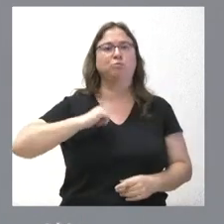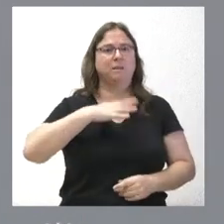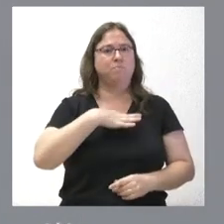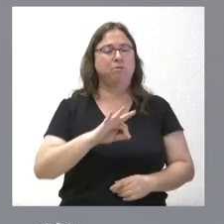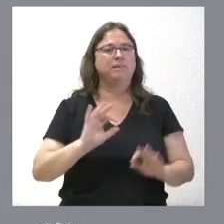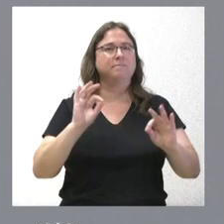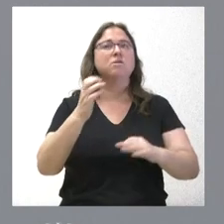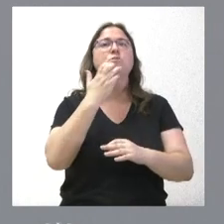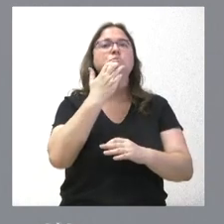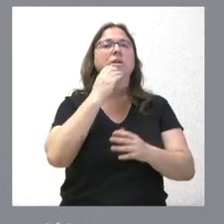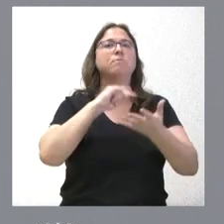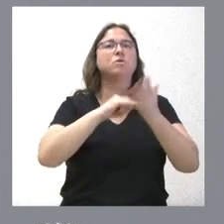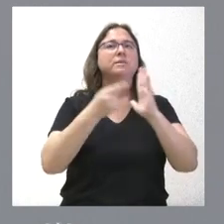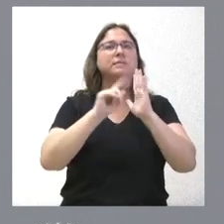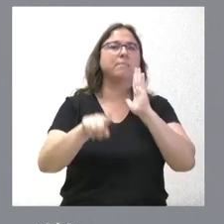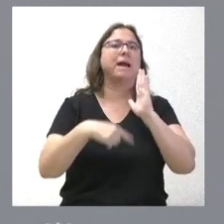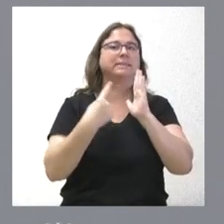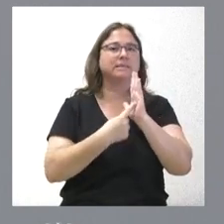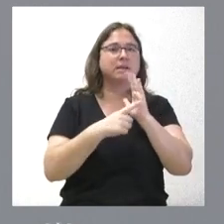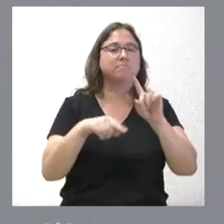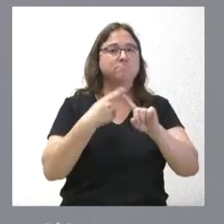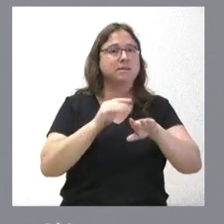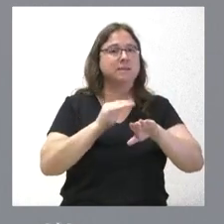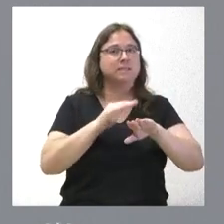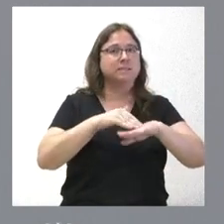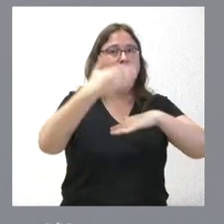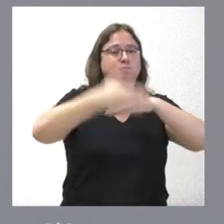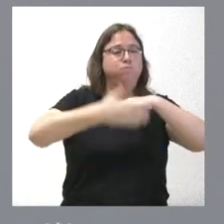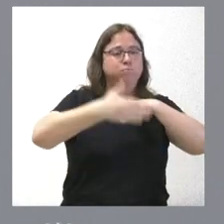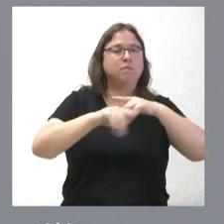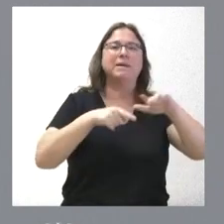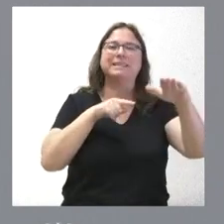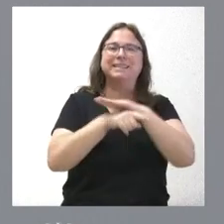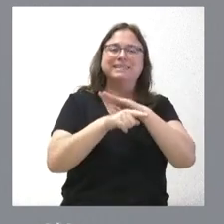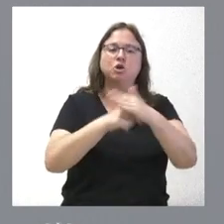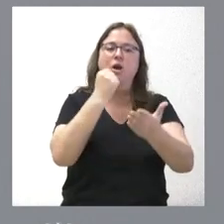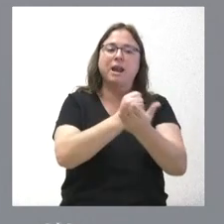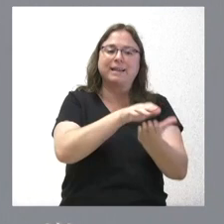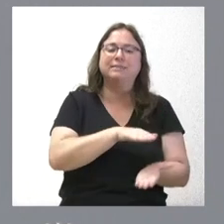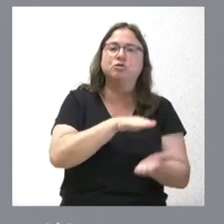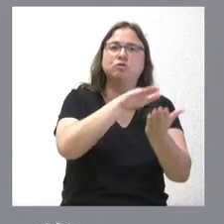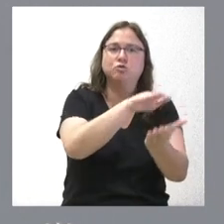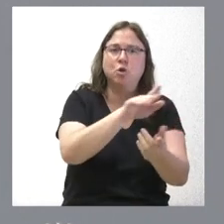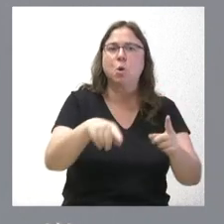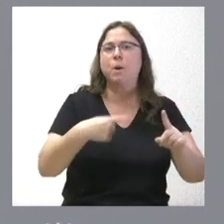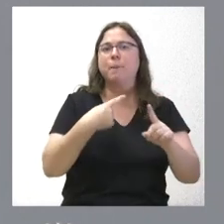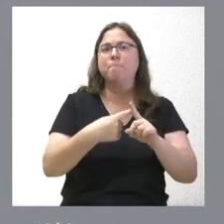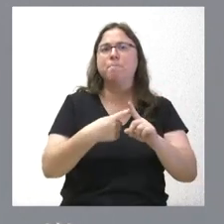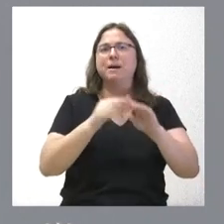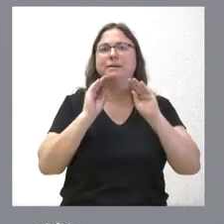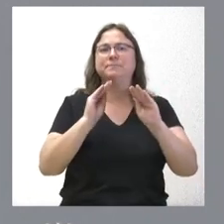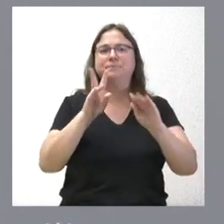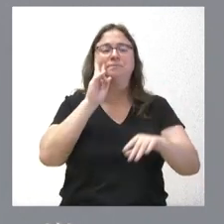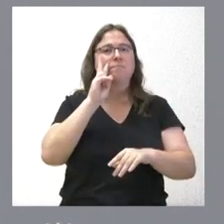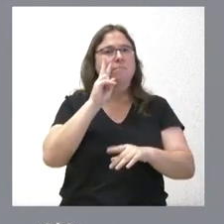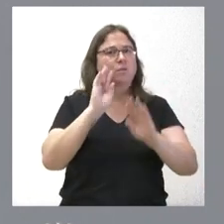Se trata con este sistema integral de que la prescripción y la gestión y el registro de entregas, así como la visualización